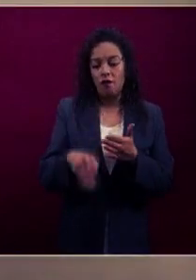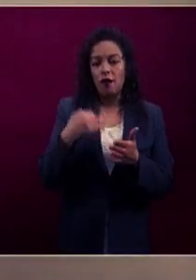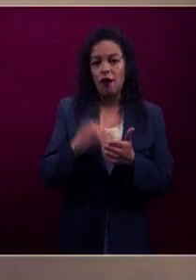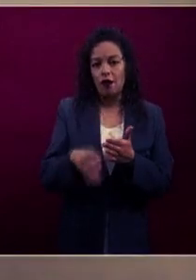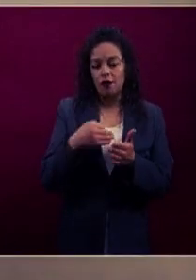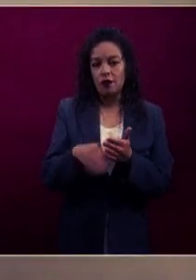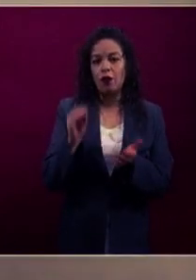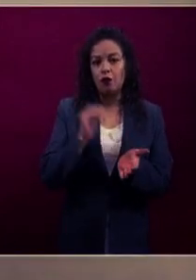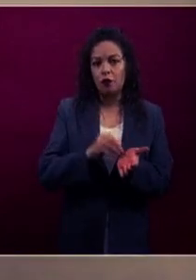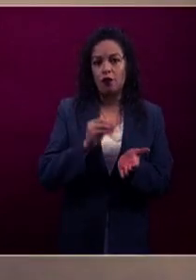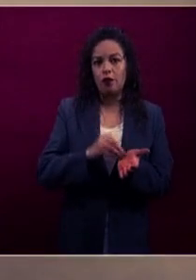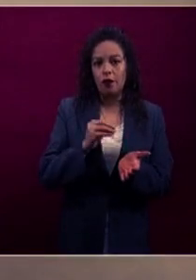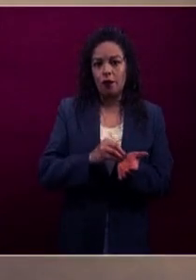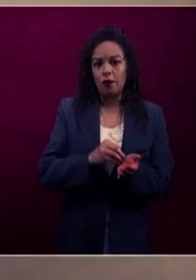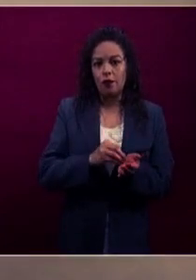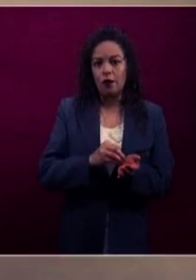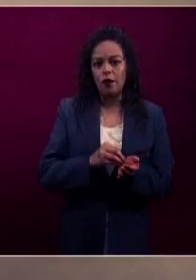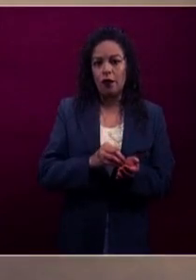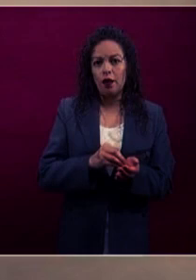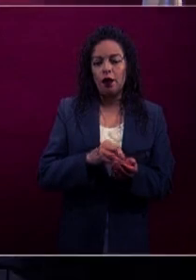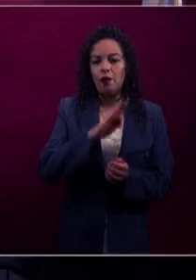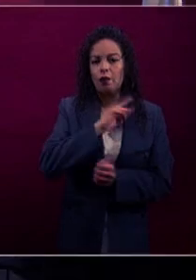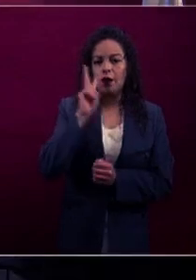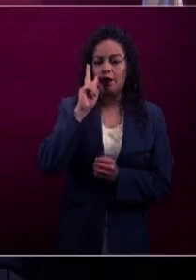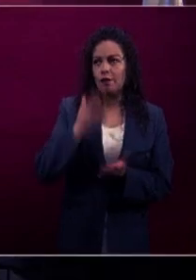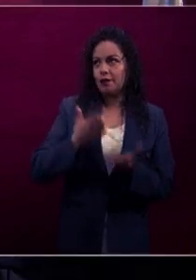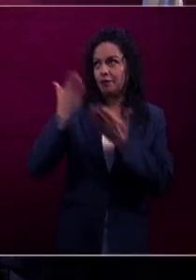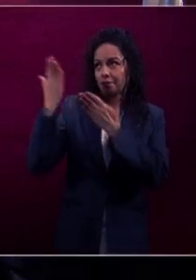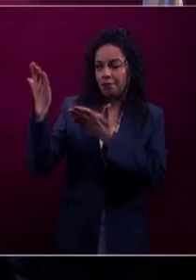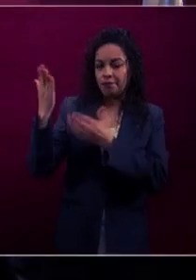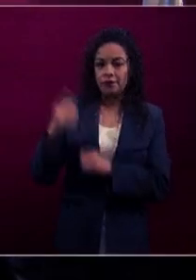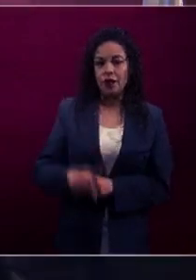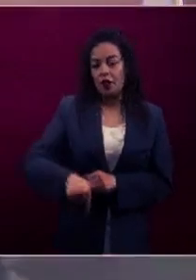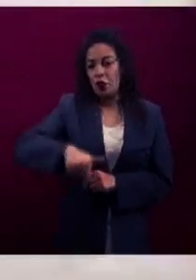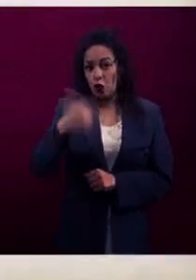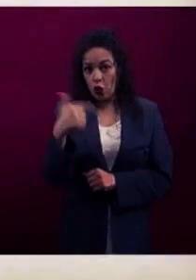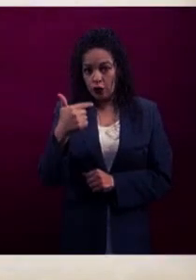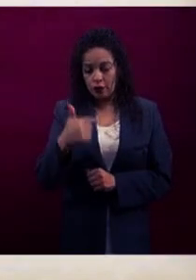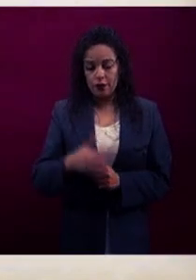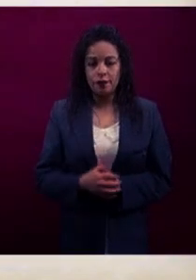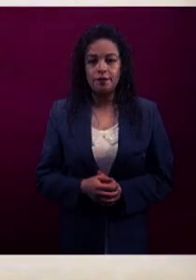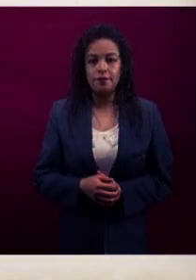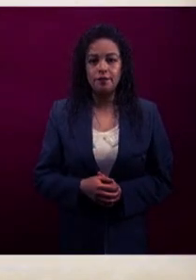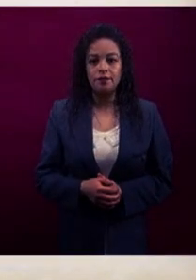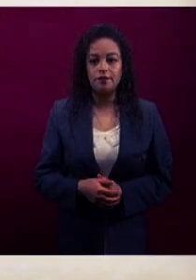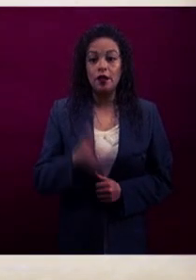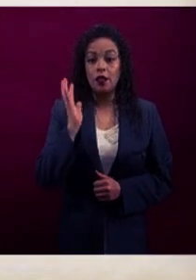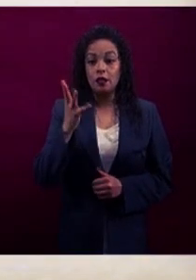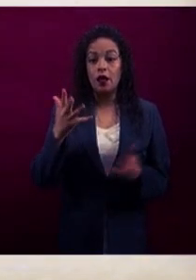que ustedes pueden apreciar en esta columna, con el avance que lleva cada uno.